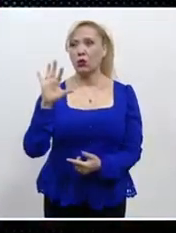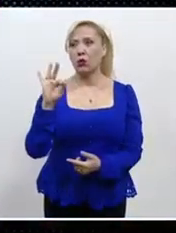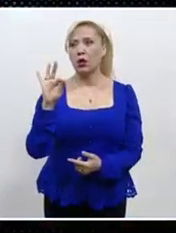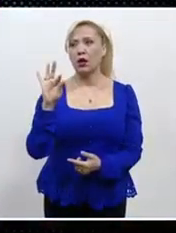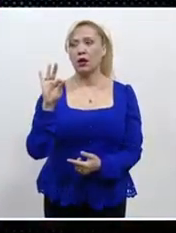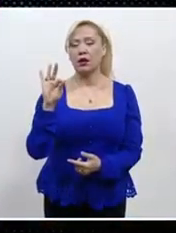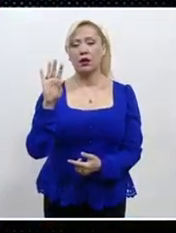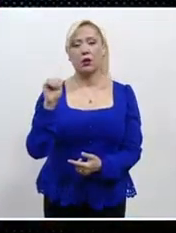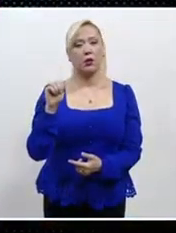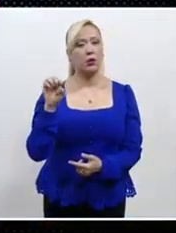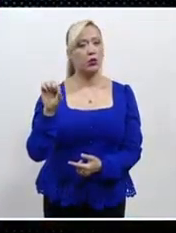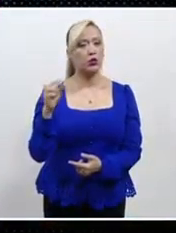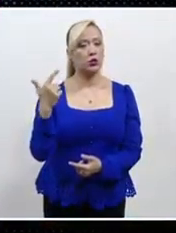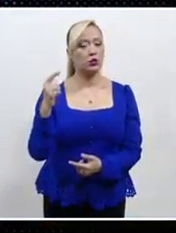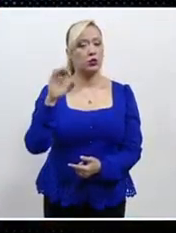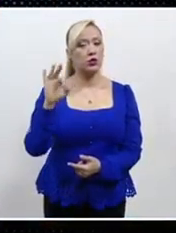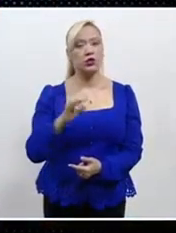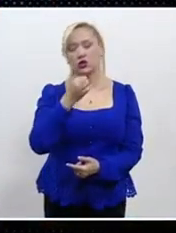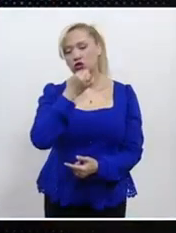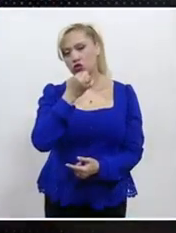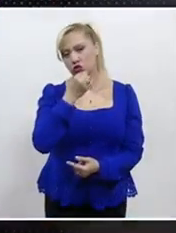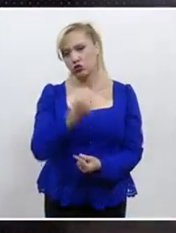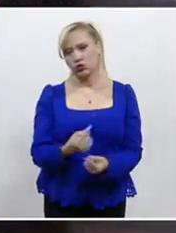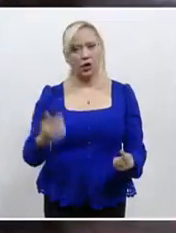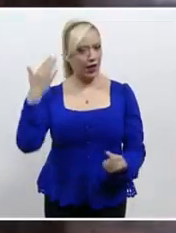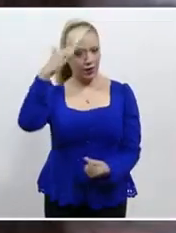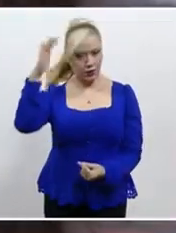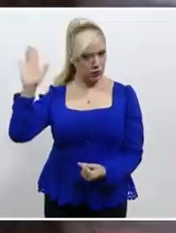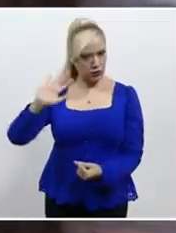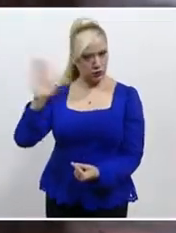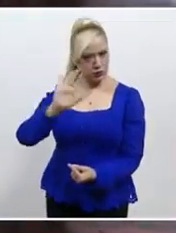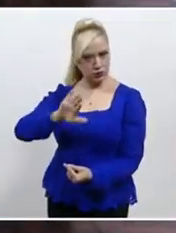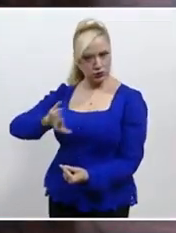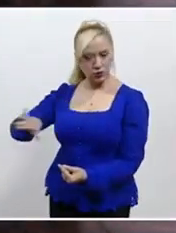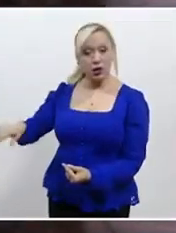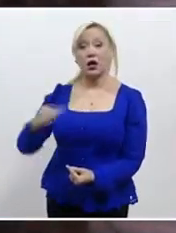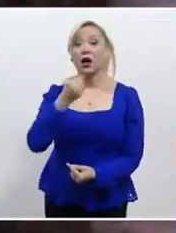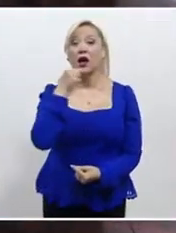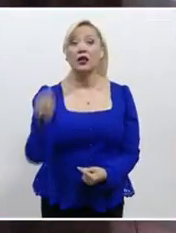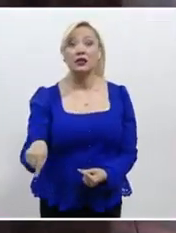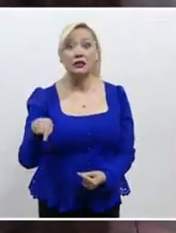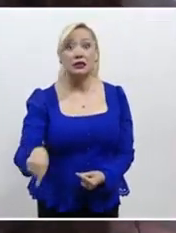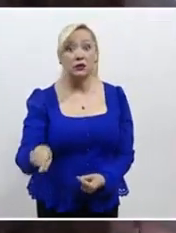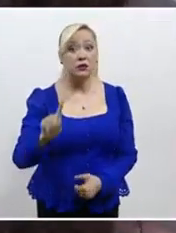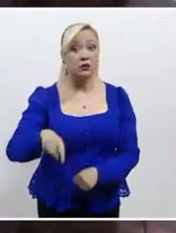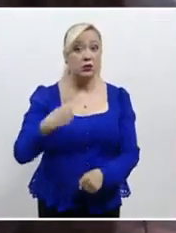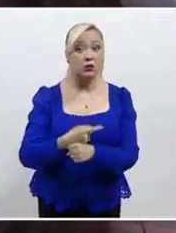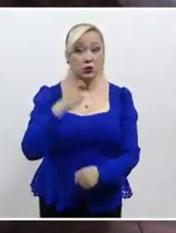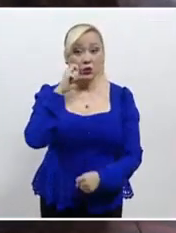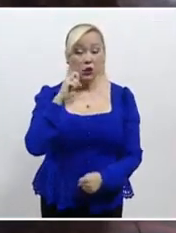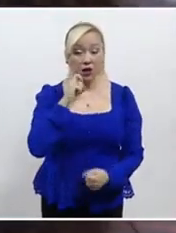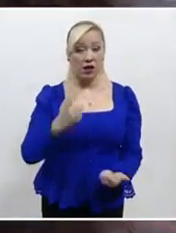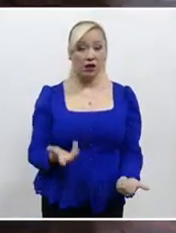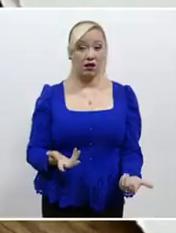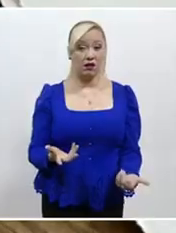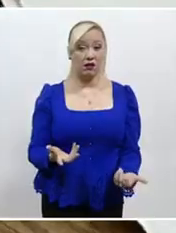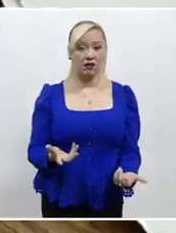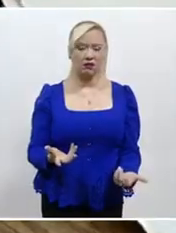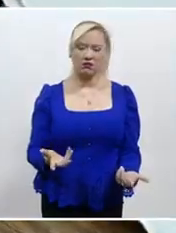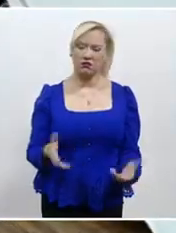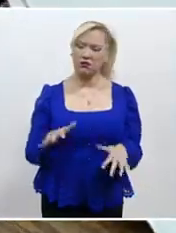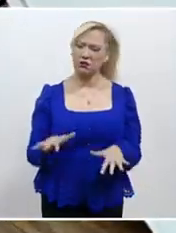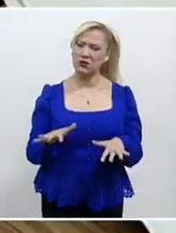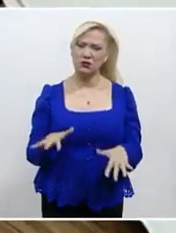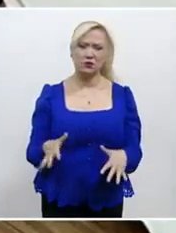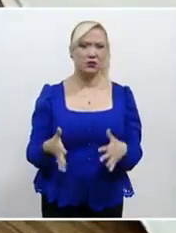de nuestros niños, no estamos hablando de adultos, sufren de violencia sexual. Y la violencia sexual tiene muchas caras. En